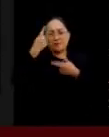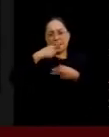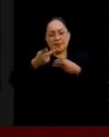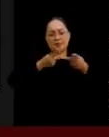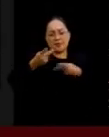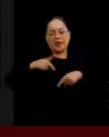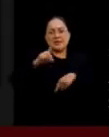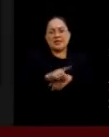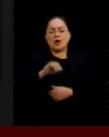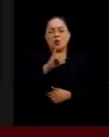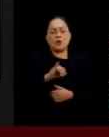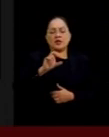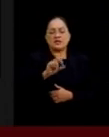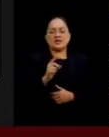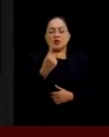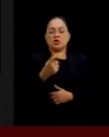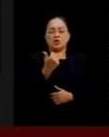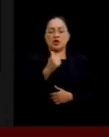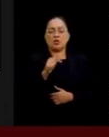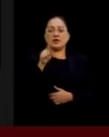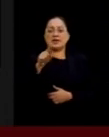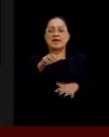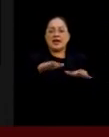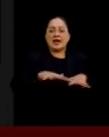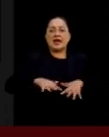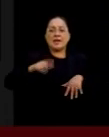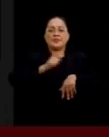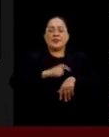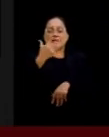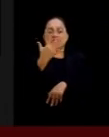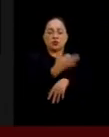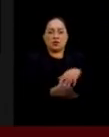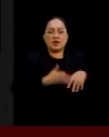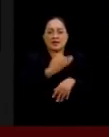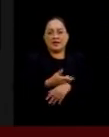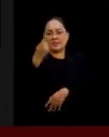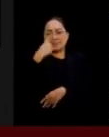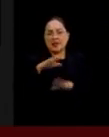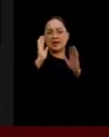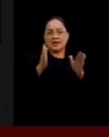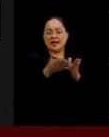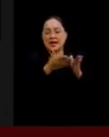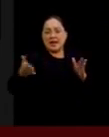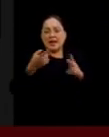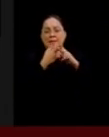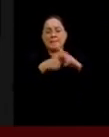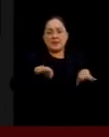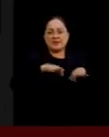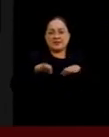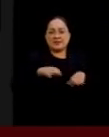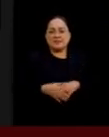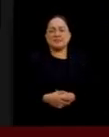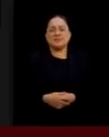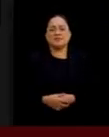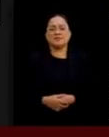próximo jueves 31 de agosto, esto en el Salón de Sesiones a las 17 horas, para dar inicio a los trabajos del periodo.